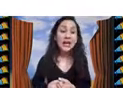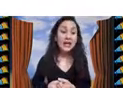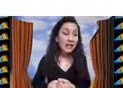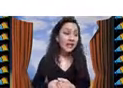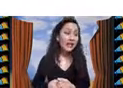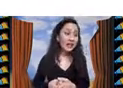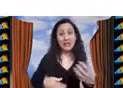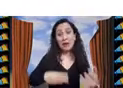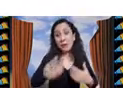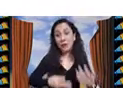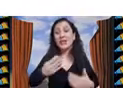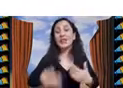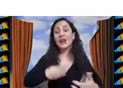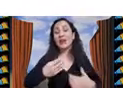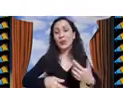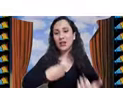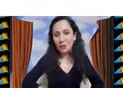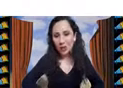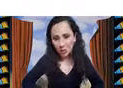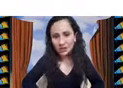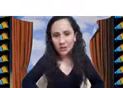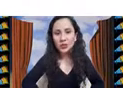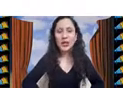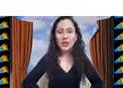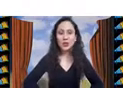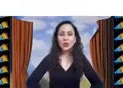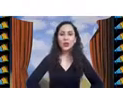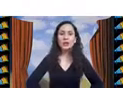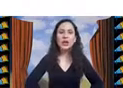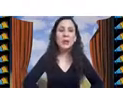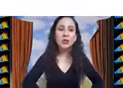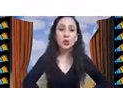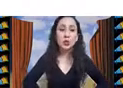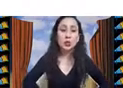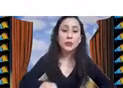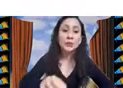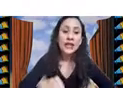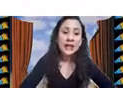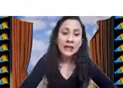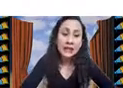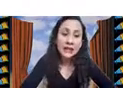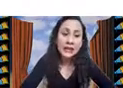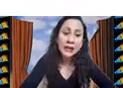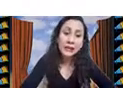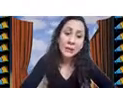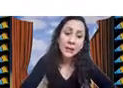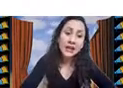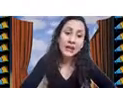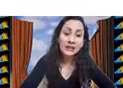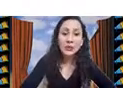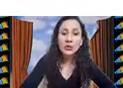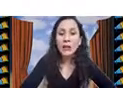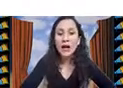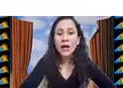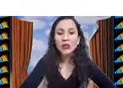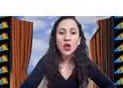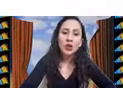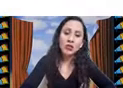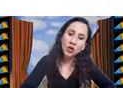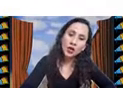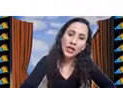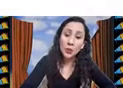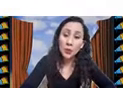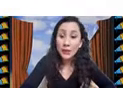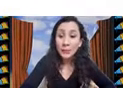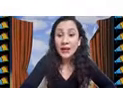era y que me permita obtener mejores resultados ¿no? que sea más robusto y también estamos trabajando